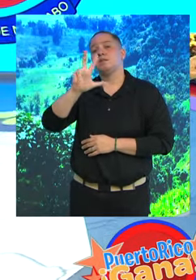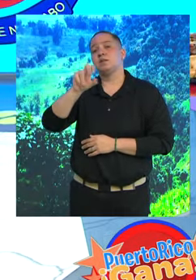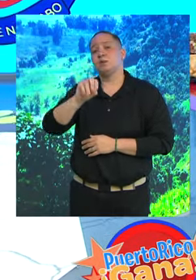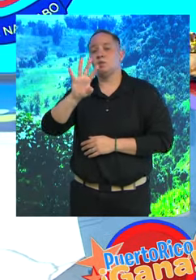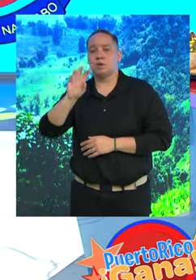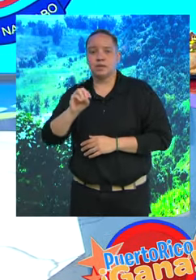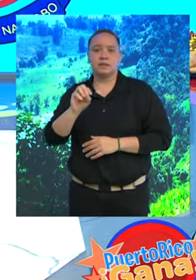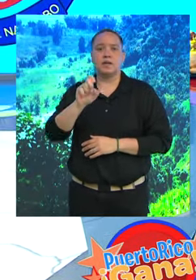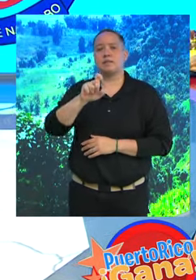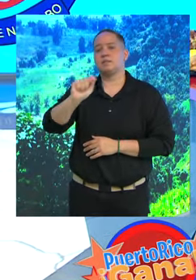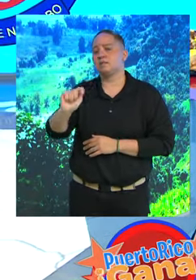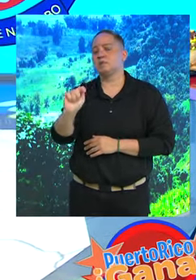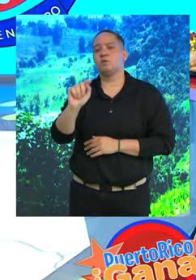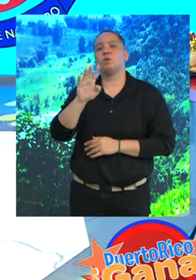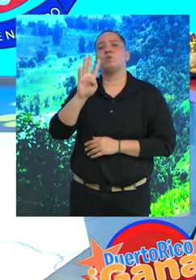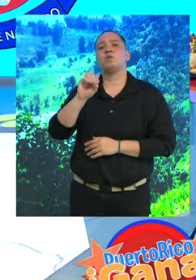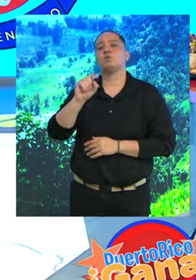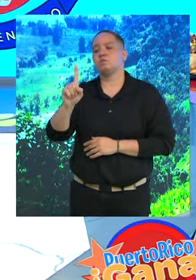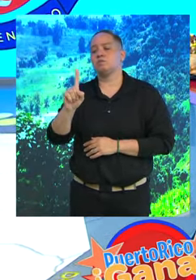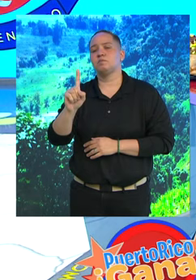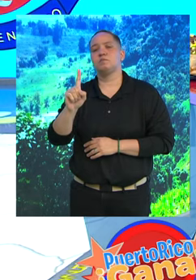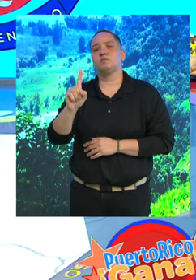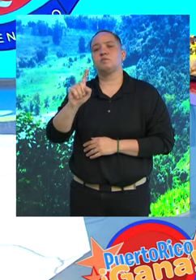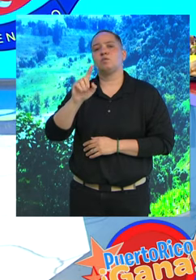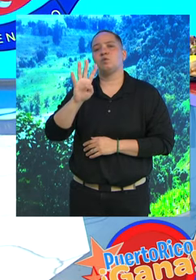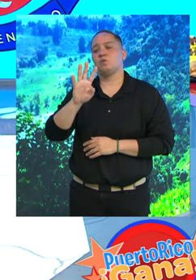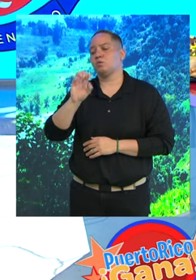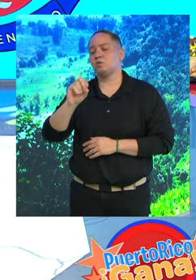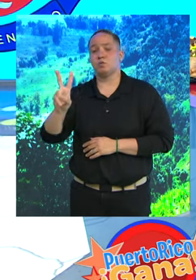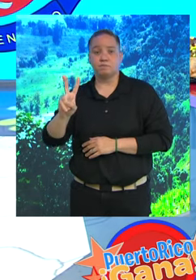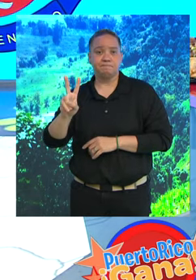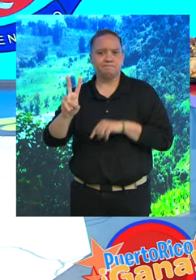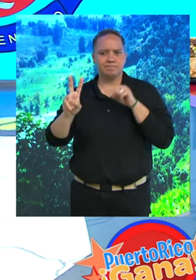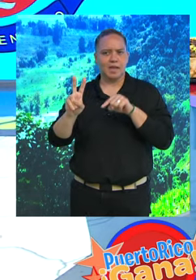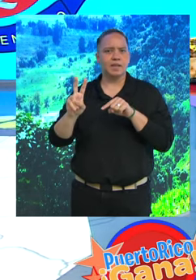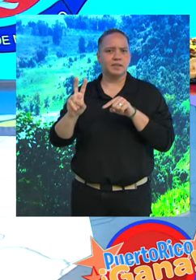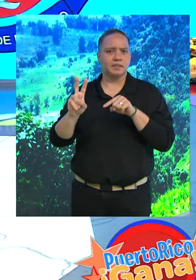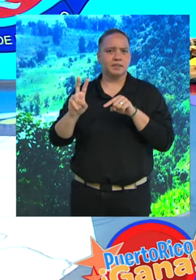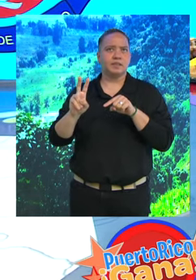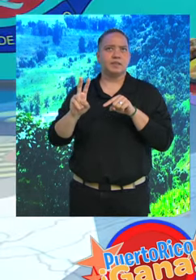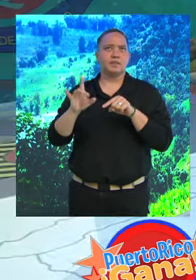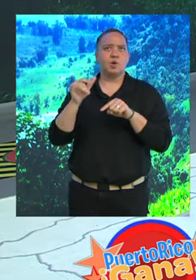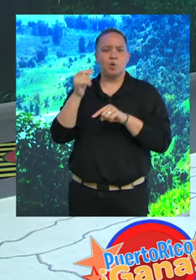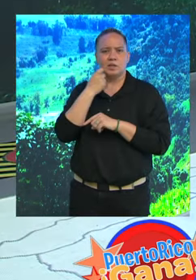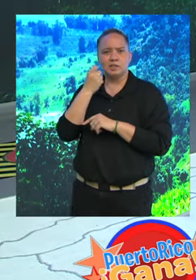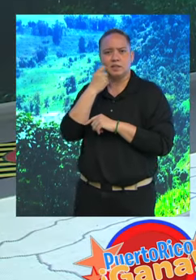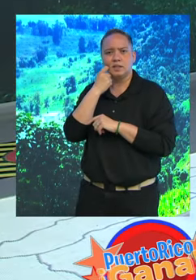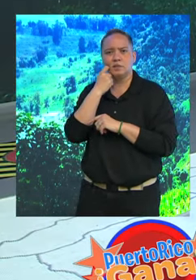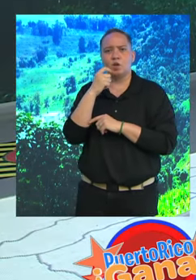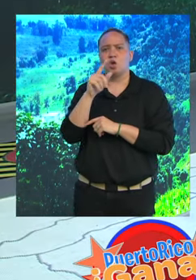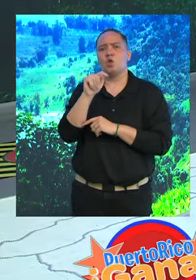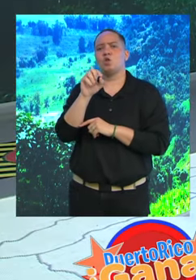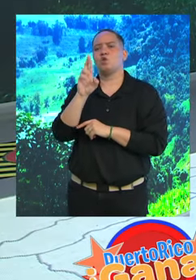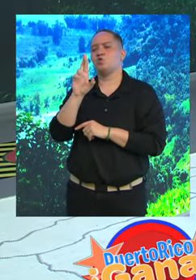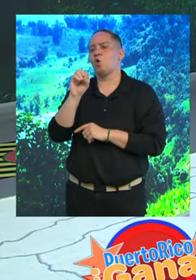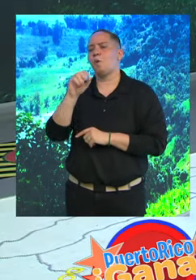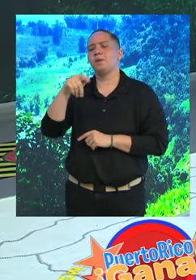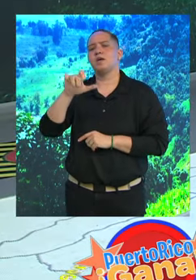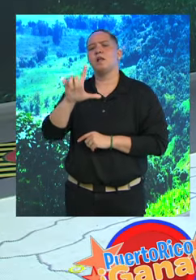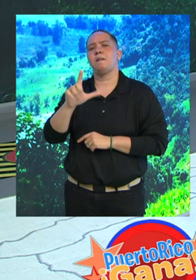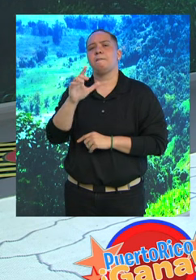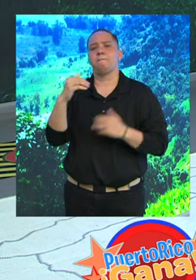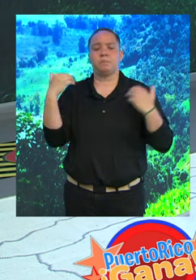extensiones de esta servidora, 401-402, ahí había una foto ahorita de lo que es el Tropical Beach, un balneario